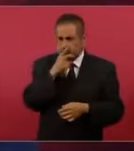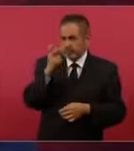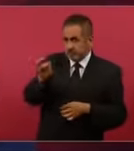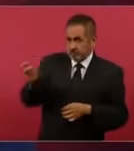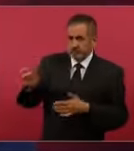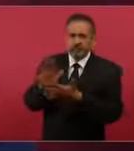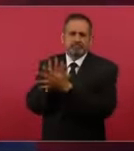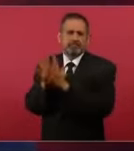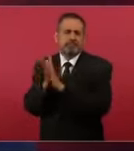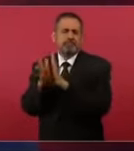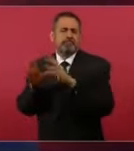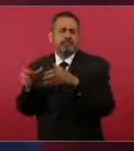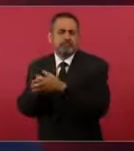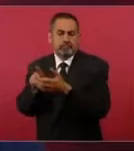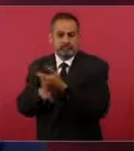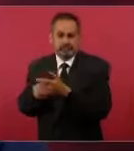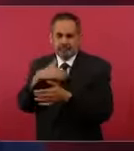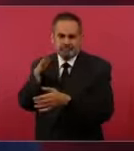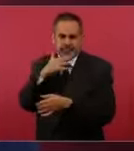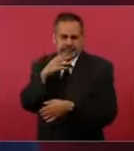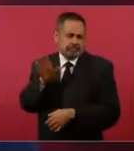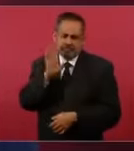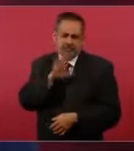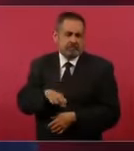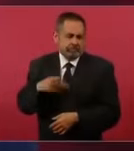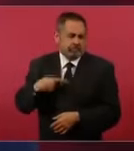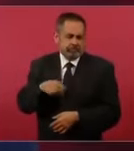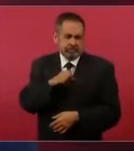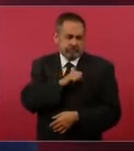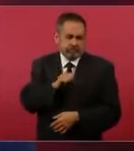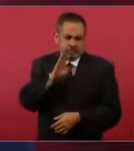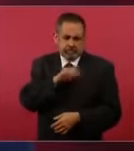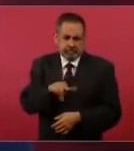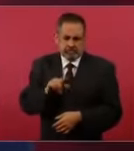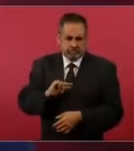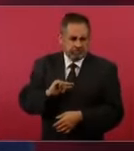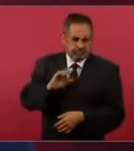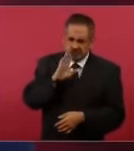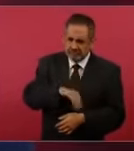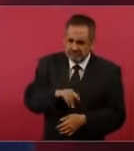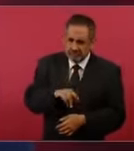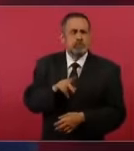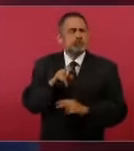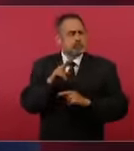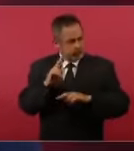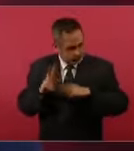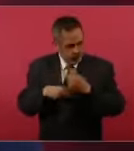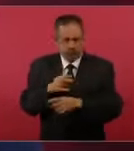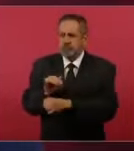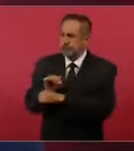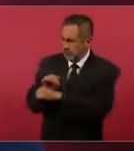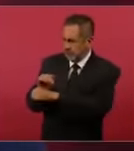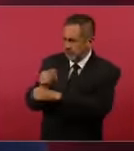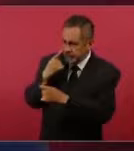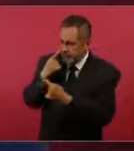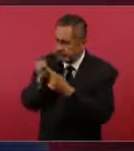o malos servidores públicos. Entonces, a